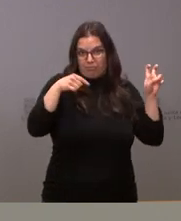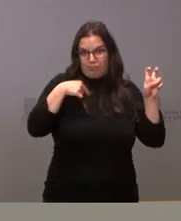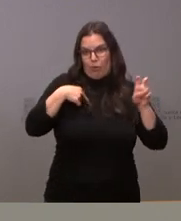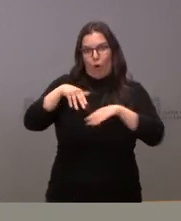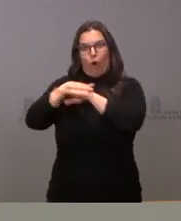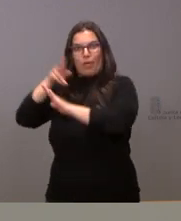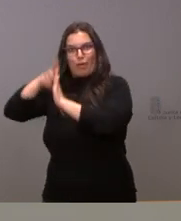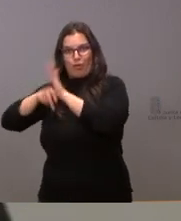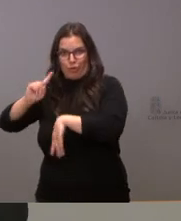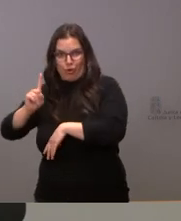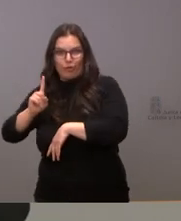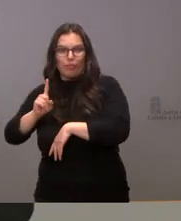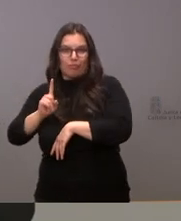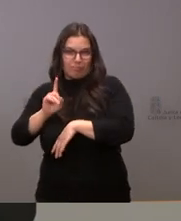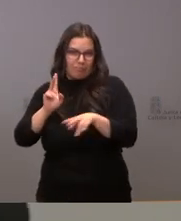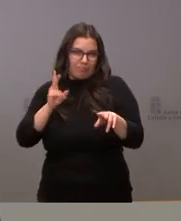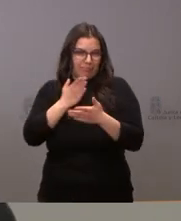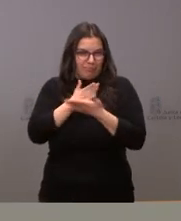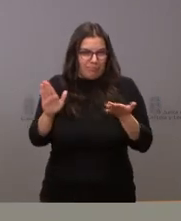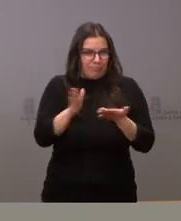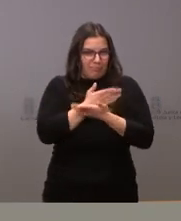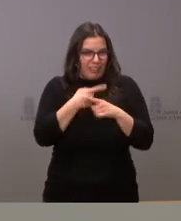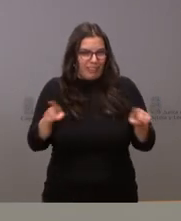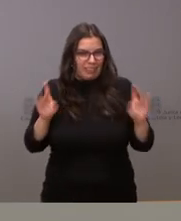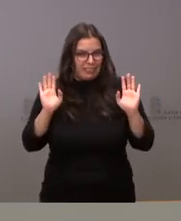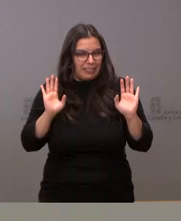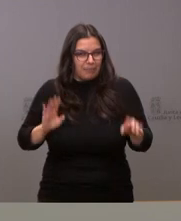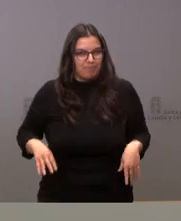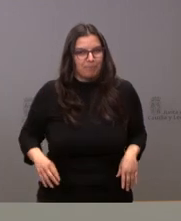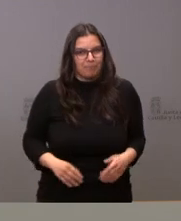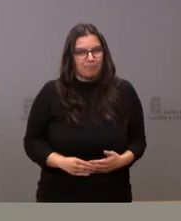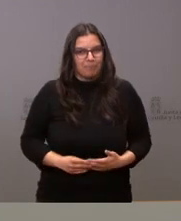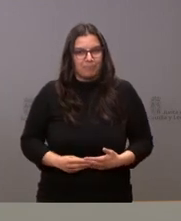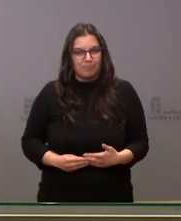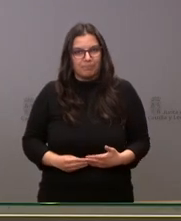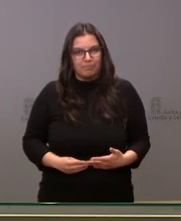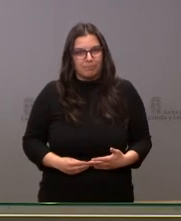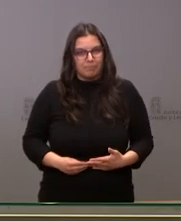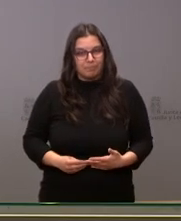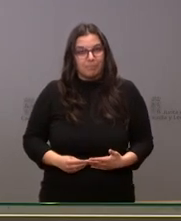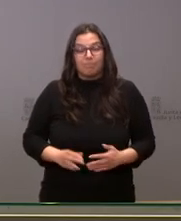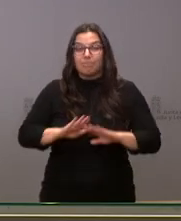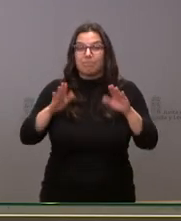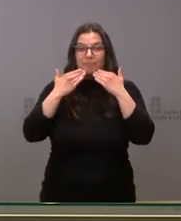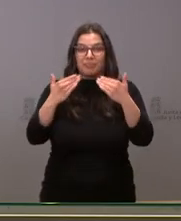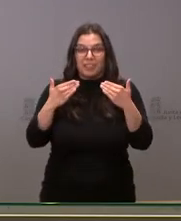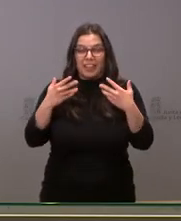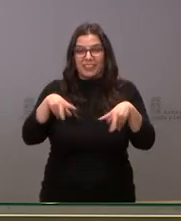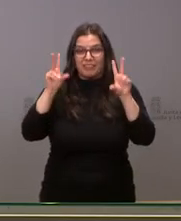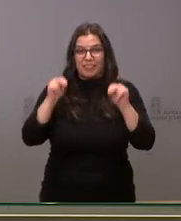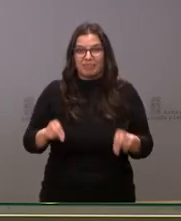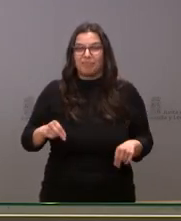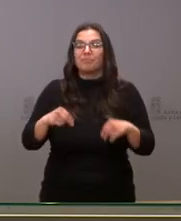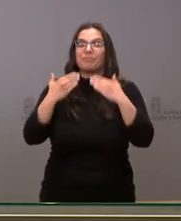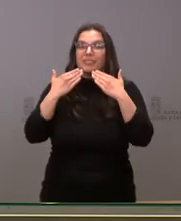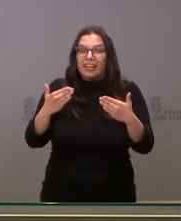y no tanto como reguladora de normativa de ámbito general para el conjunto de la sociedad pues es todo muchas gracias aquí terminamos